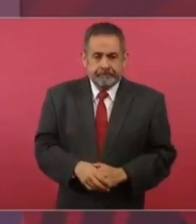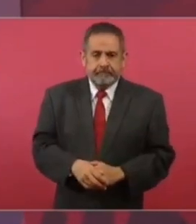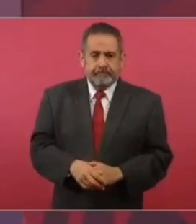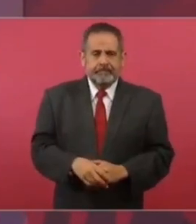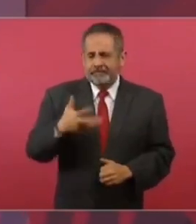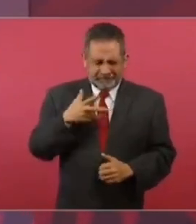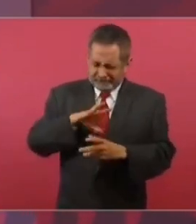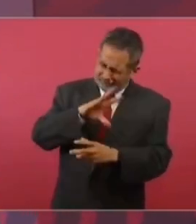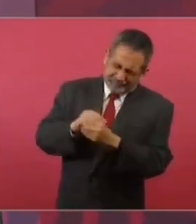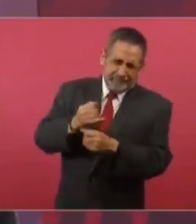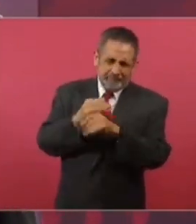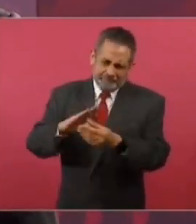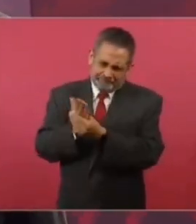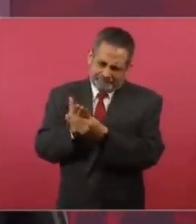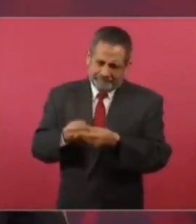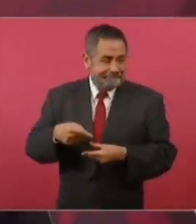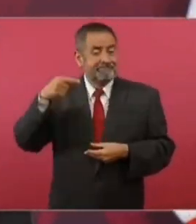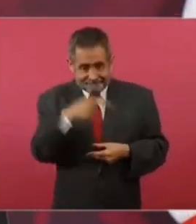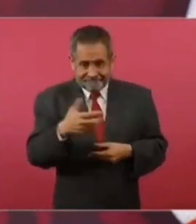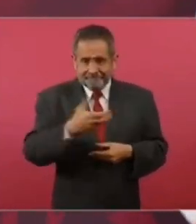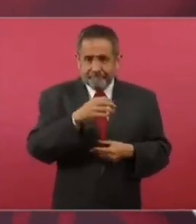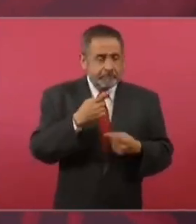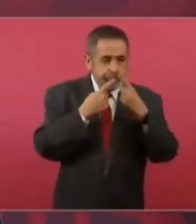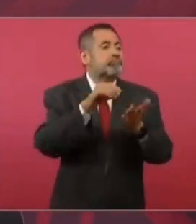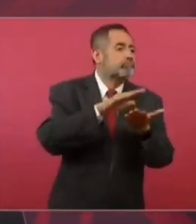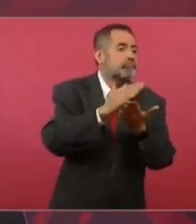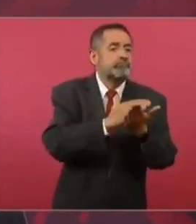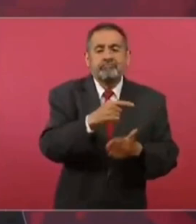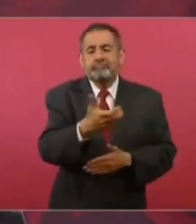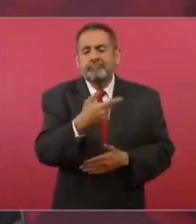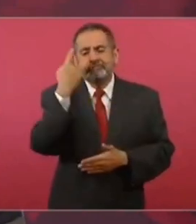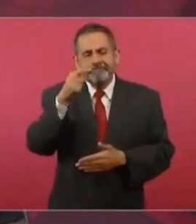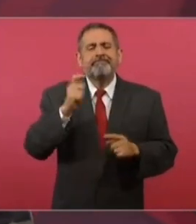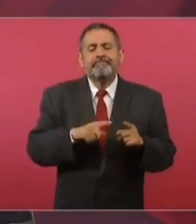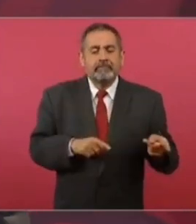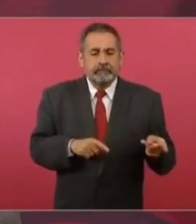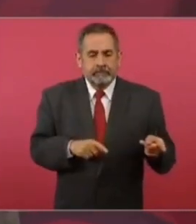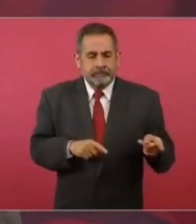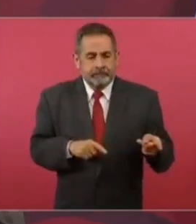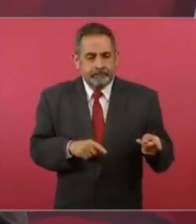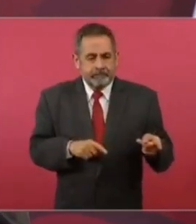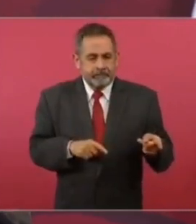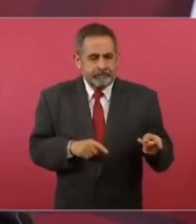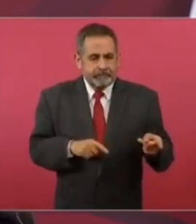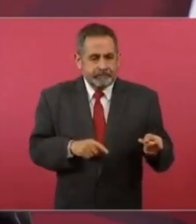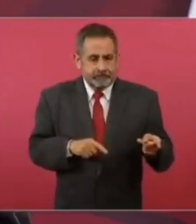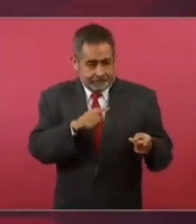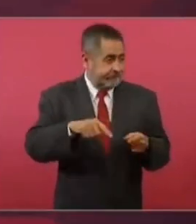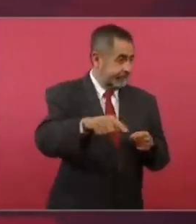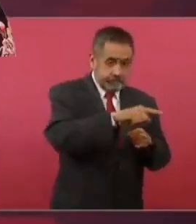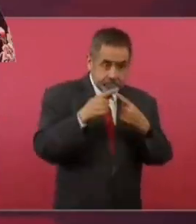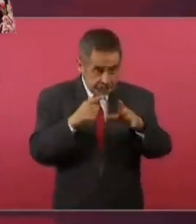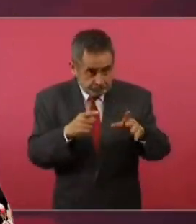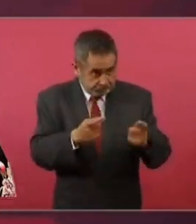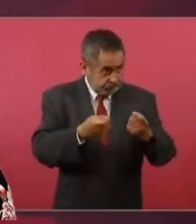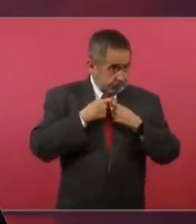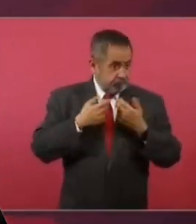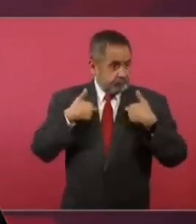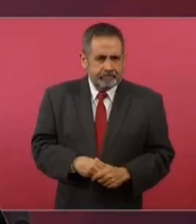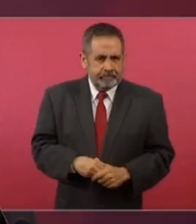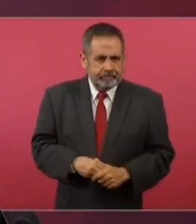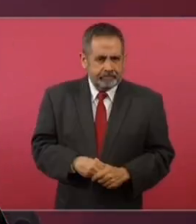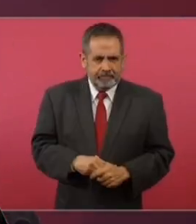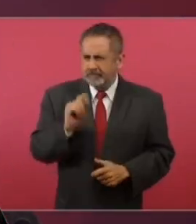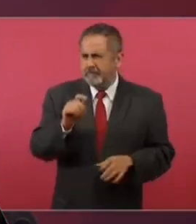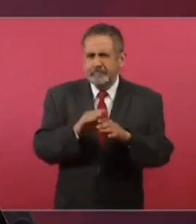Tengo toda la información de que él llevó a cabo las consultas para que los represente a este grupo Xochitl